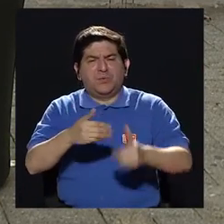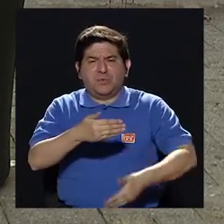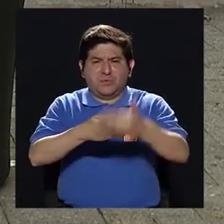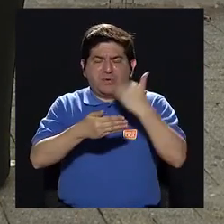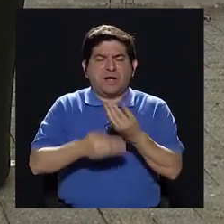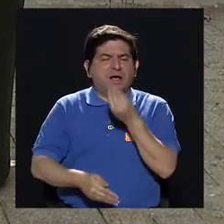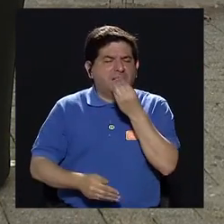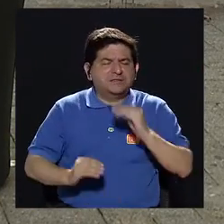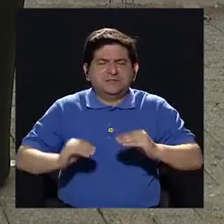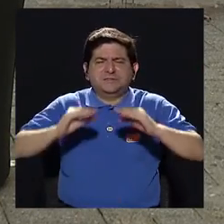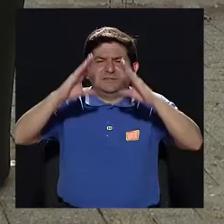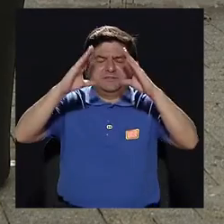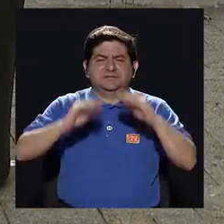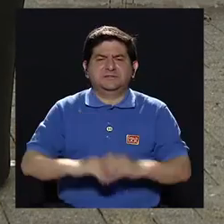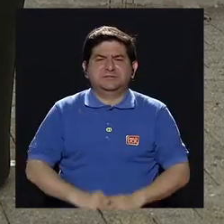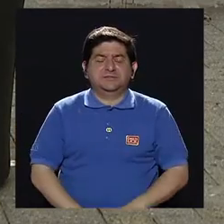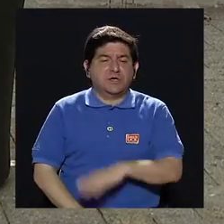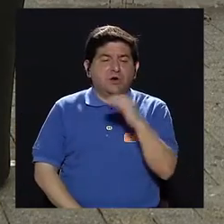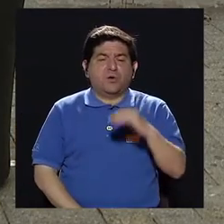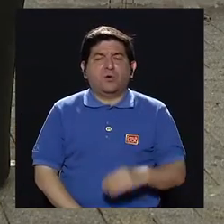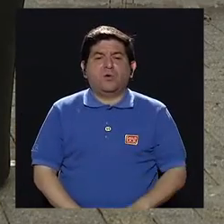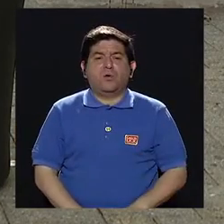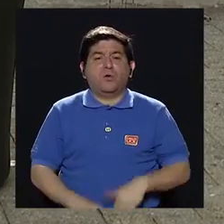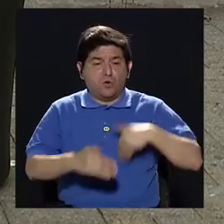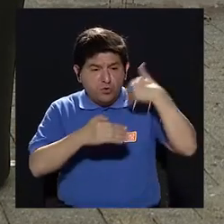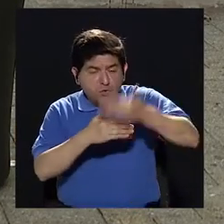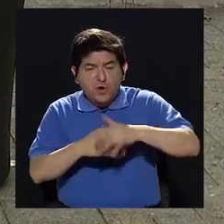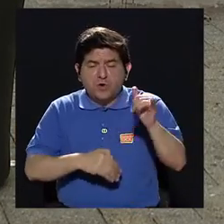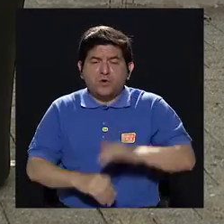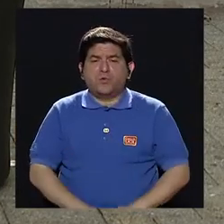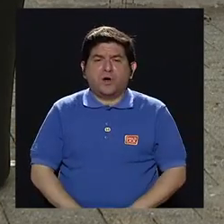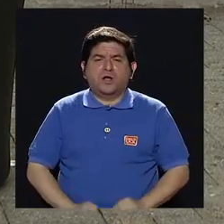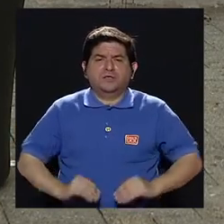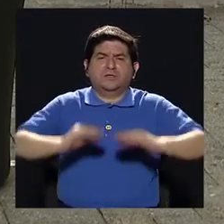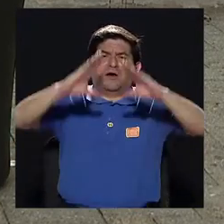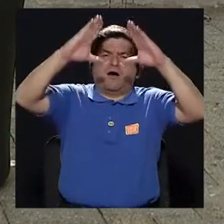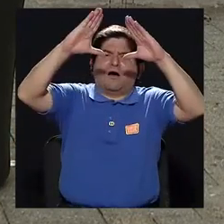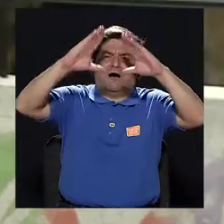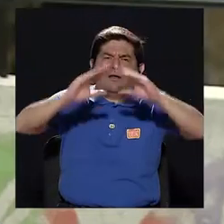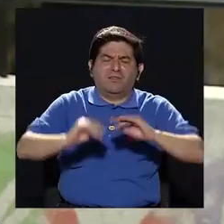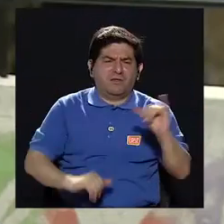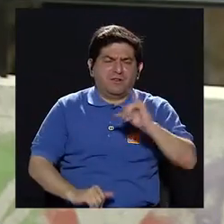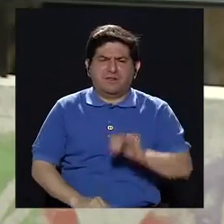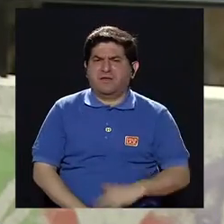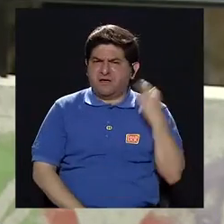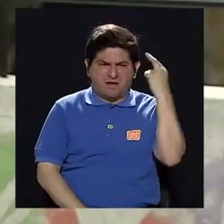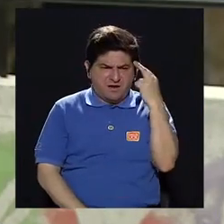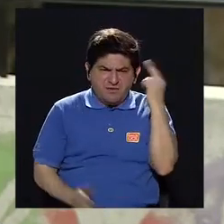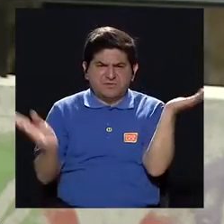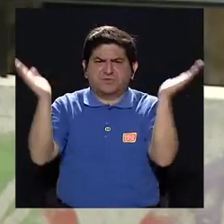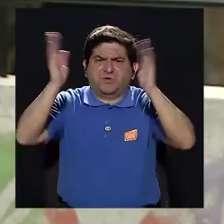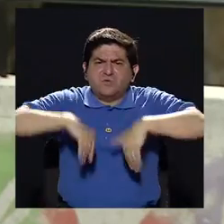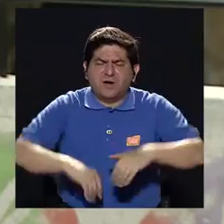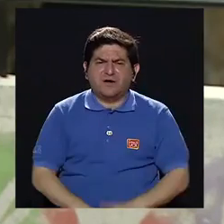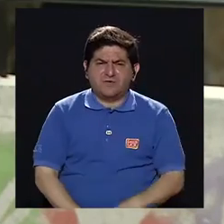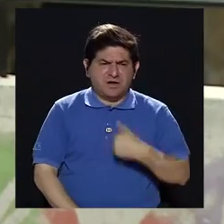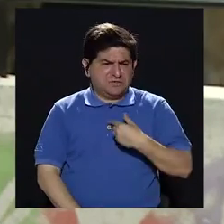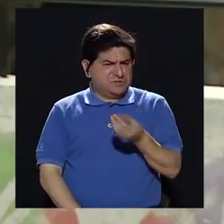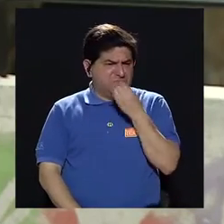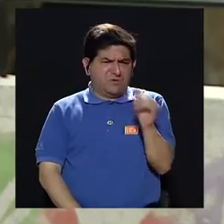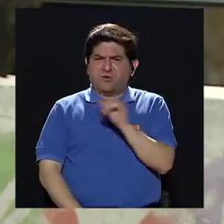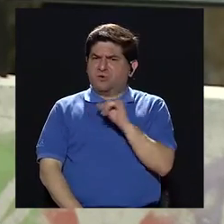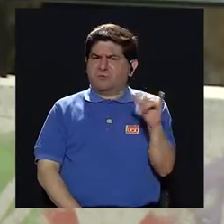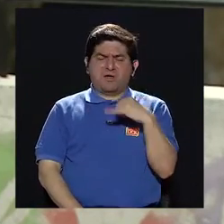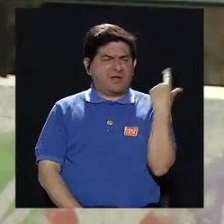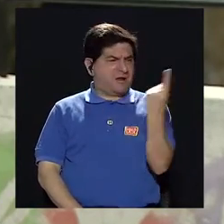¿verdad? De que antes de desayunar, después de desayunar y continuaba así el resto del día y no había una razón de por qué, ¿verdad? Si estaba